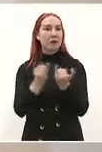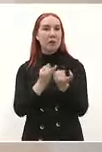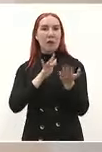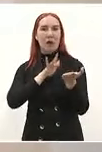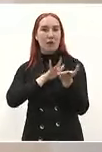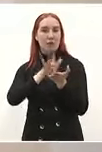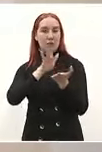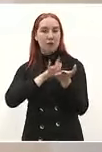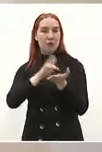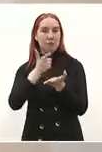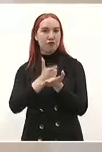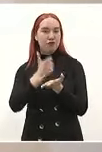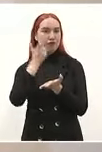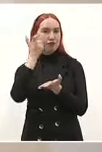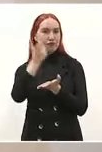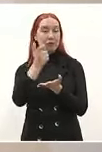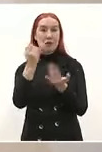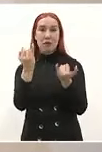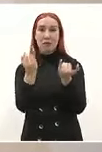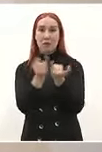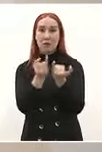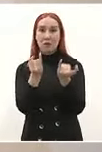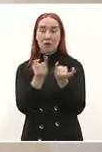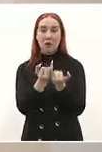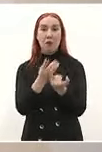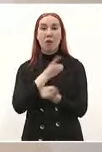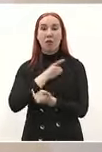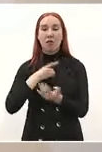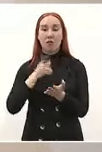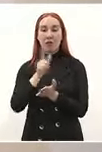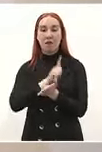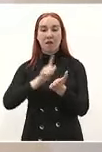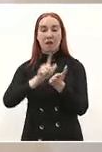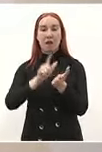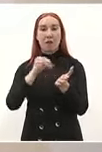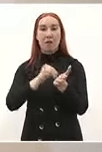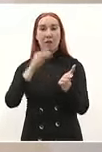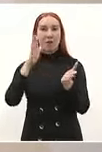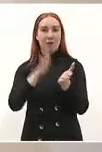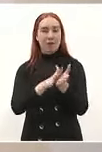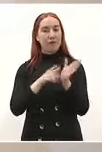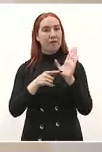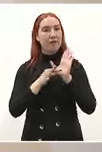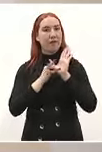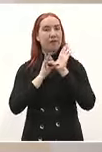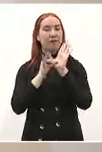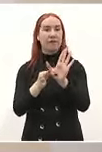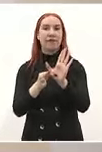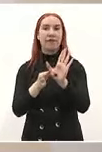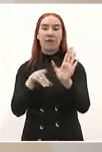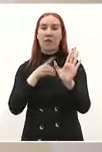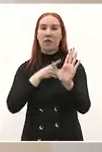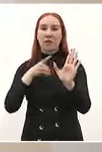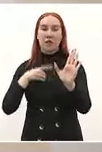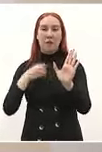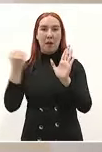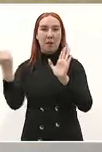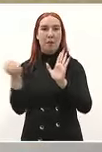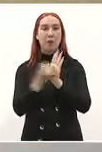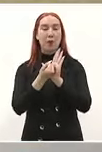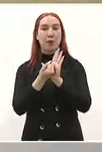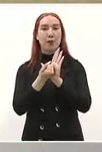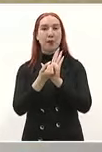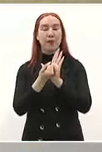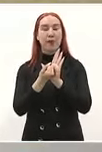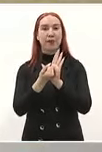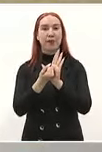esto también va a ir a la constitución ya está pero